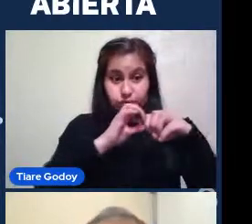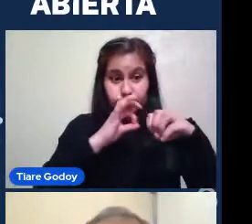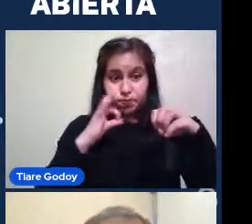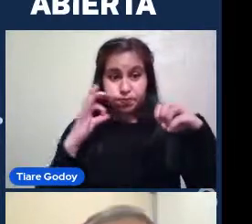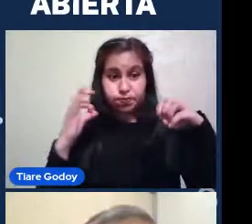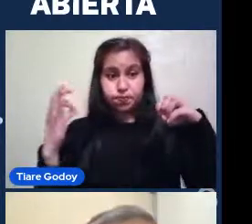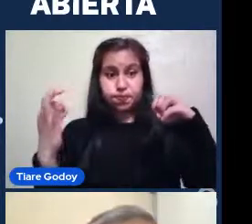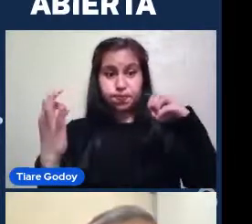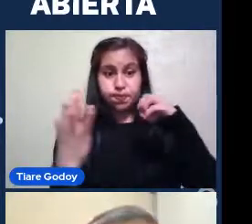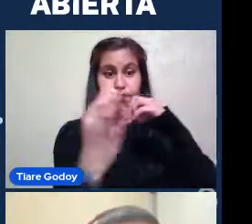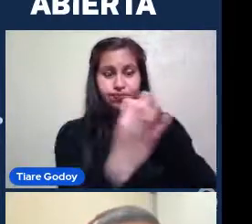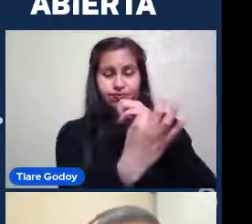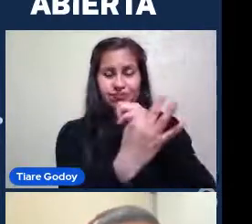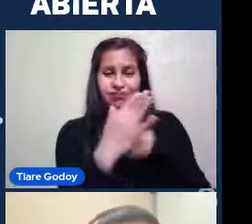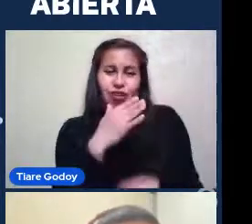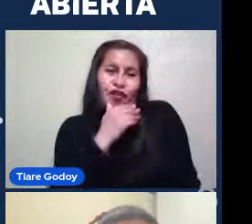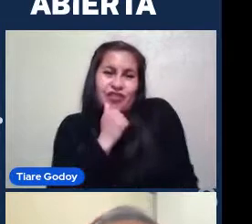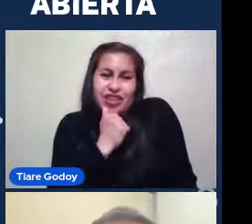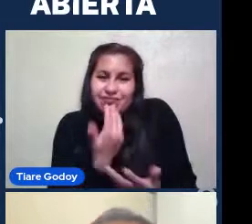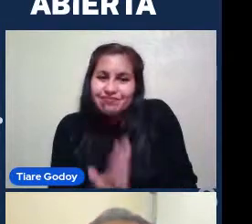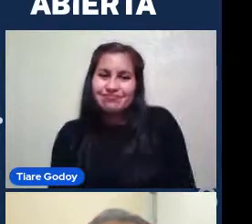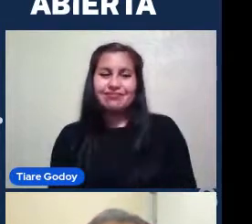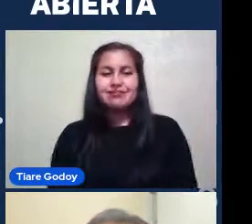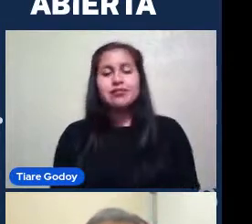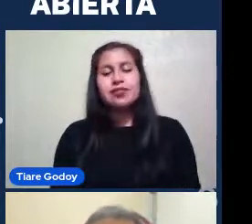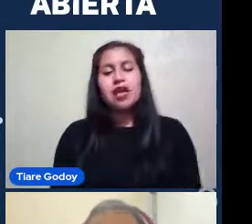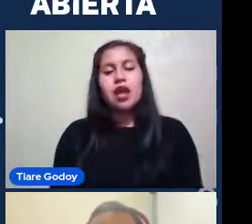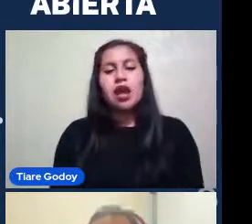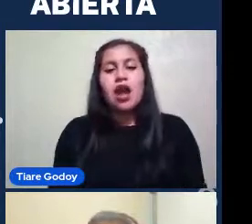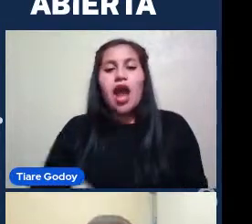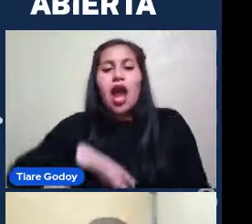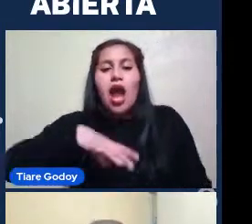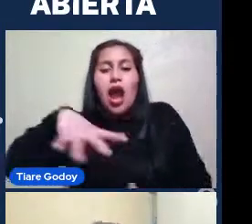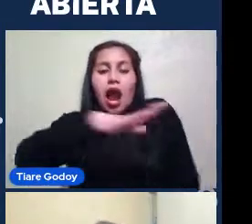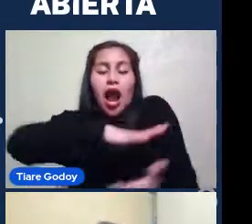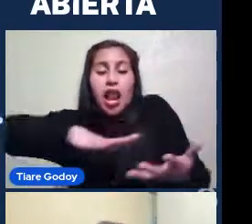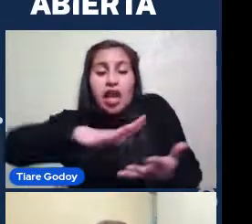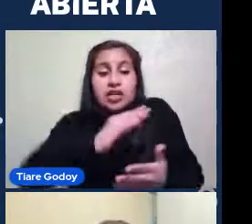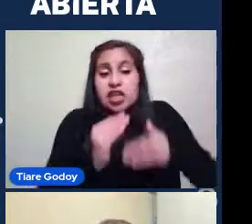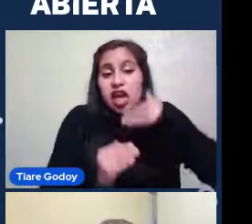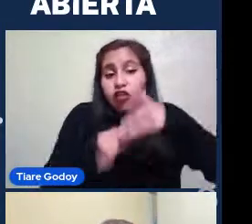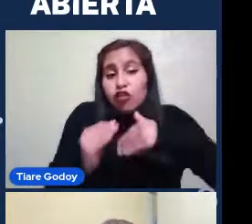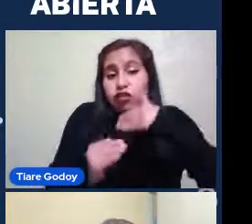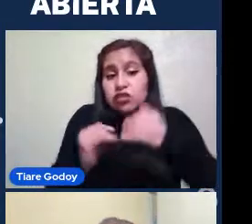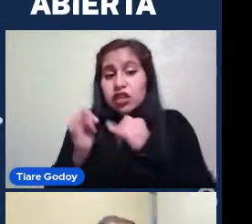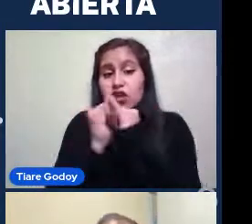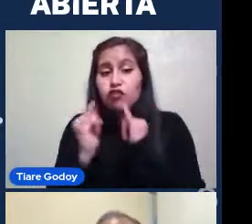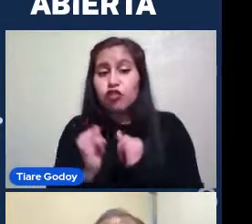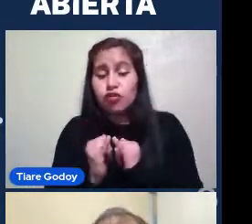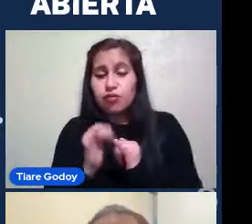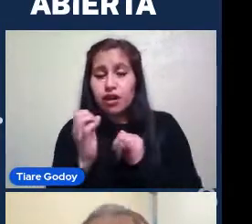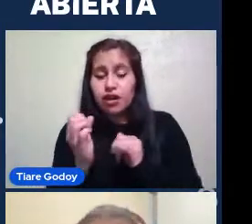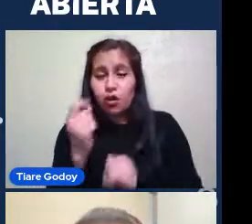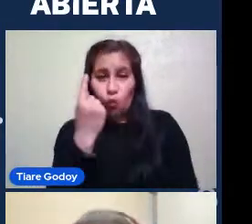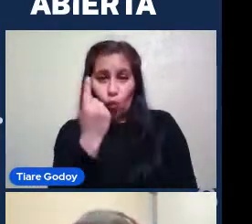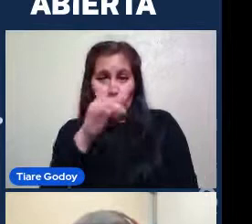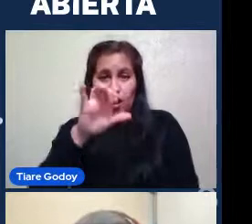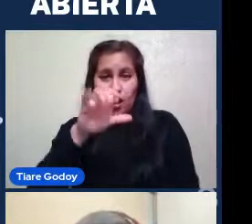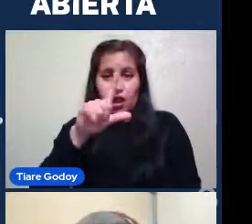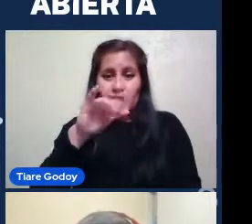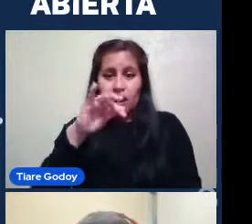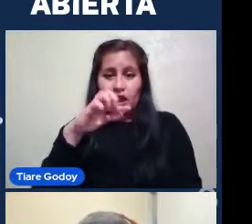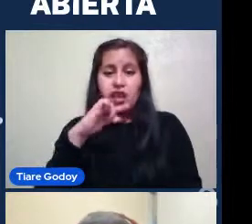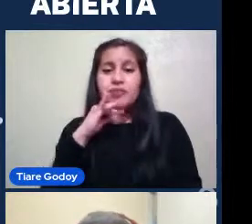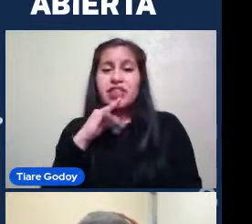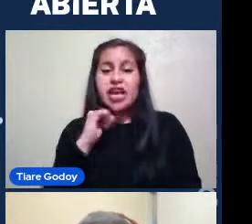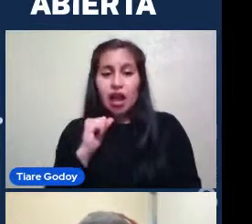Entonces Las galaxias irregulares Como yo les decía Evolucionan Para formar Una galaxia Y lo vamos a ver Justamente En este video